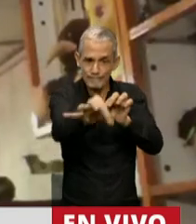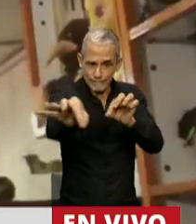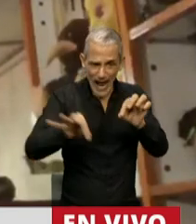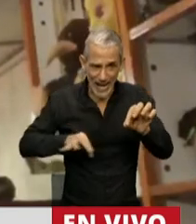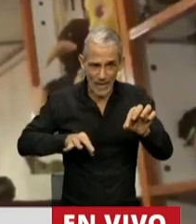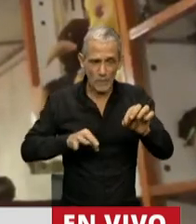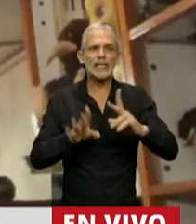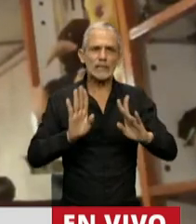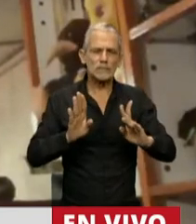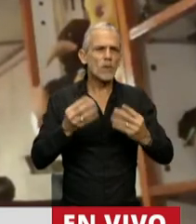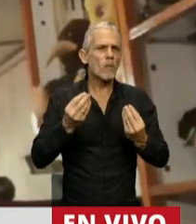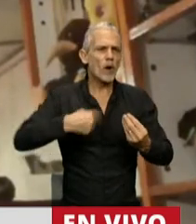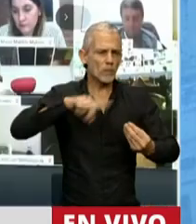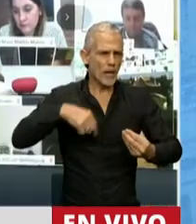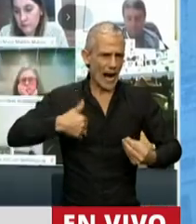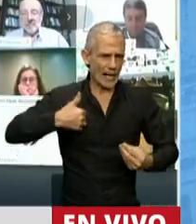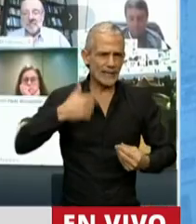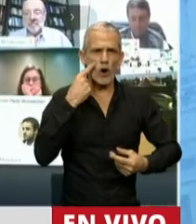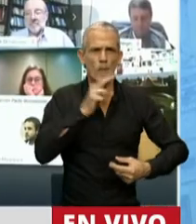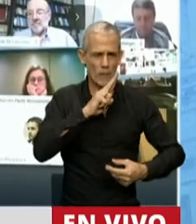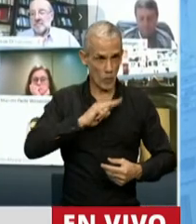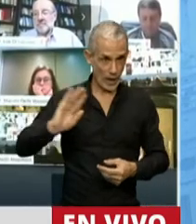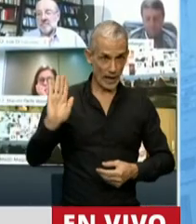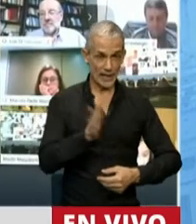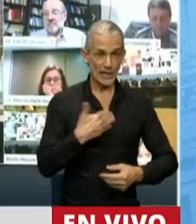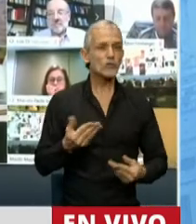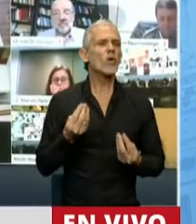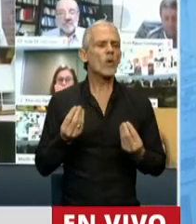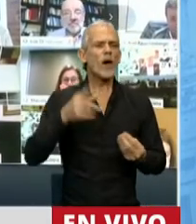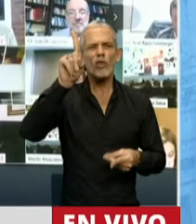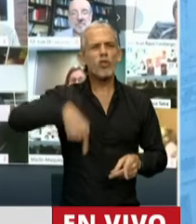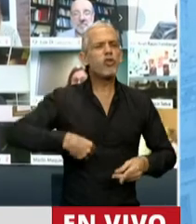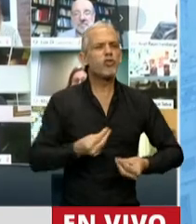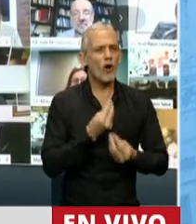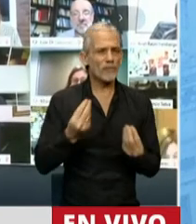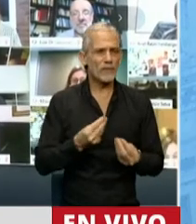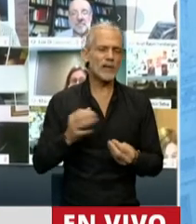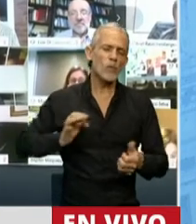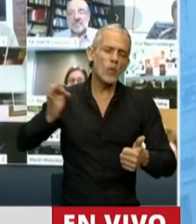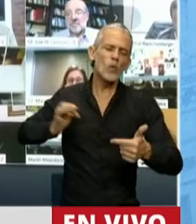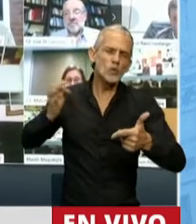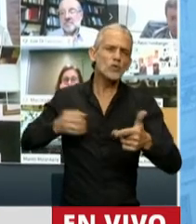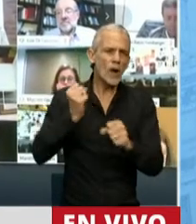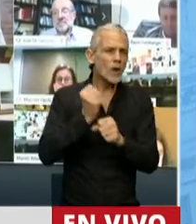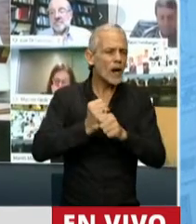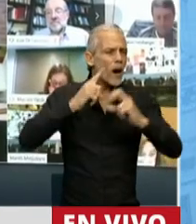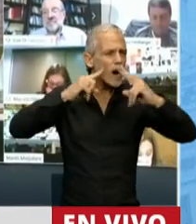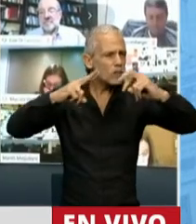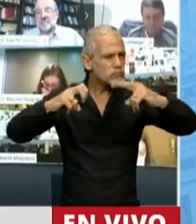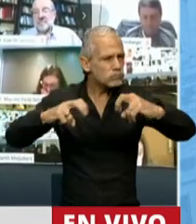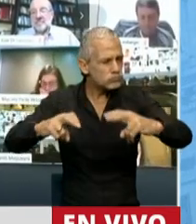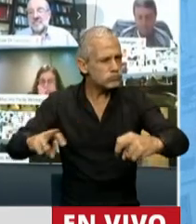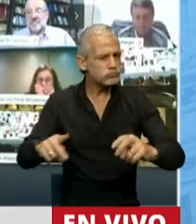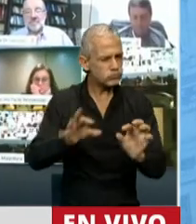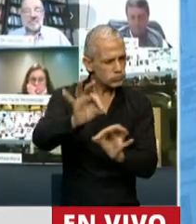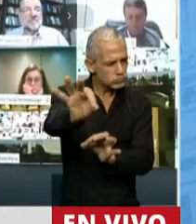convoca como argentinos y argentinas y es el fruto de muchos años de trabajo e investigación, presidente.